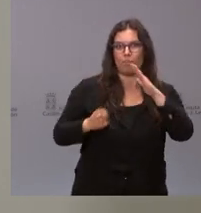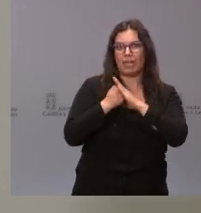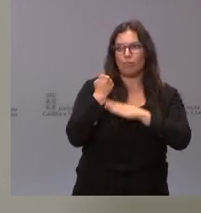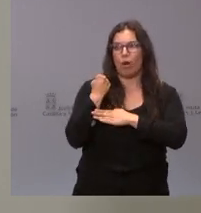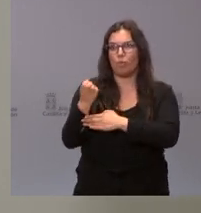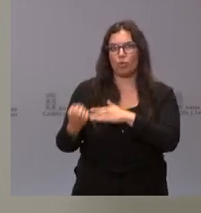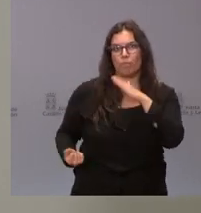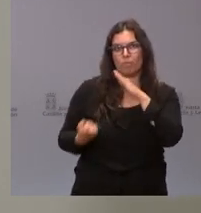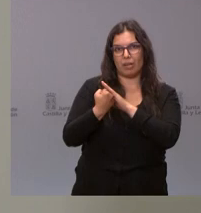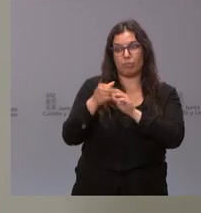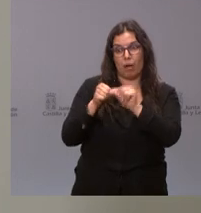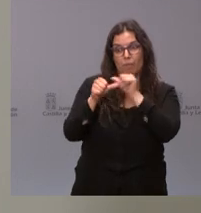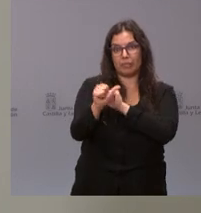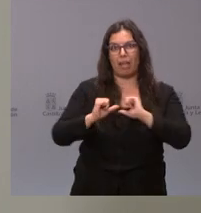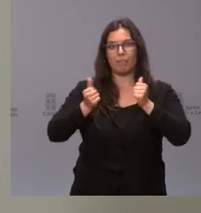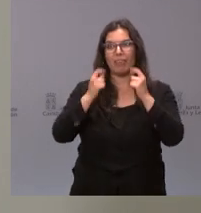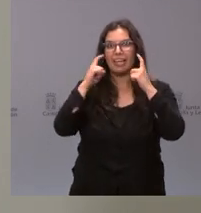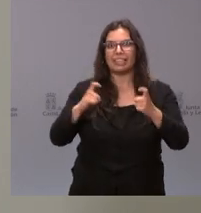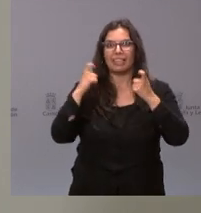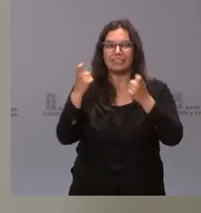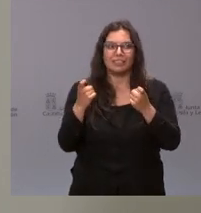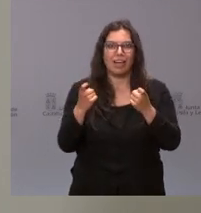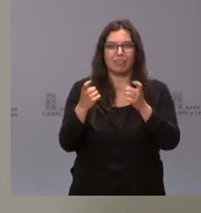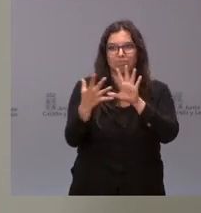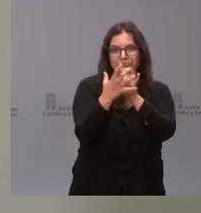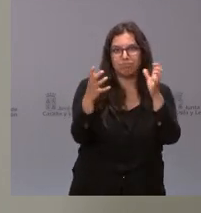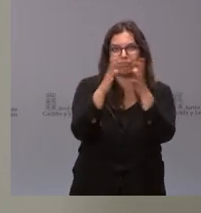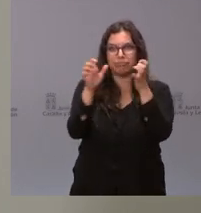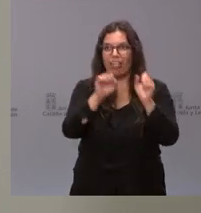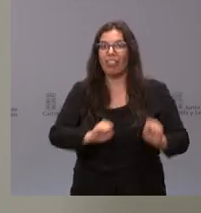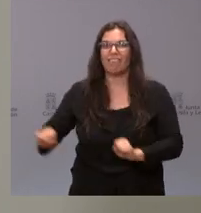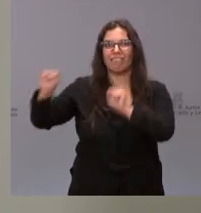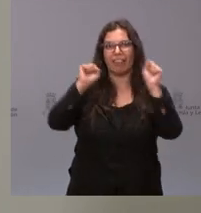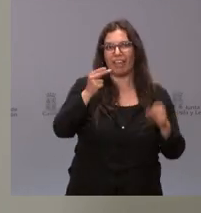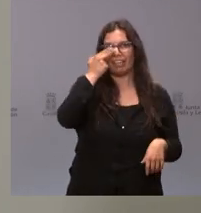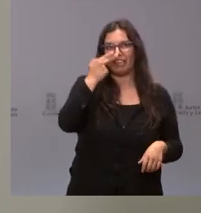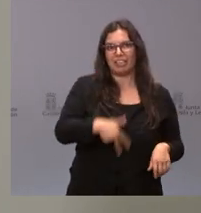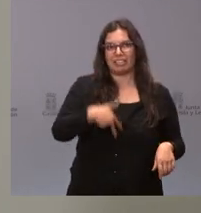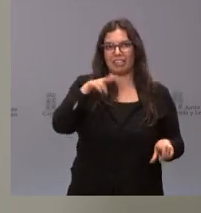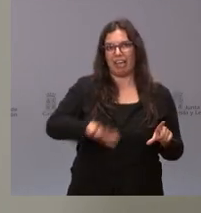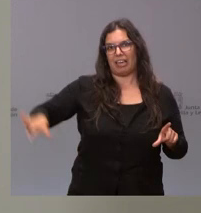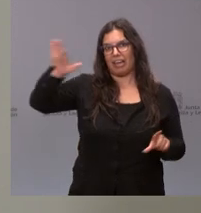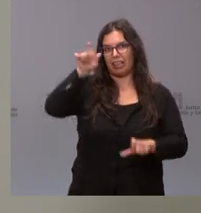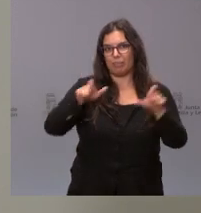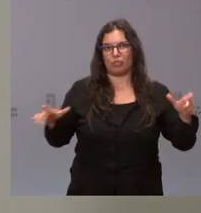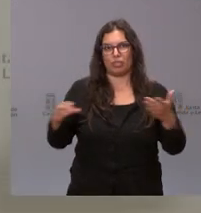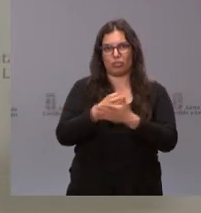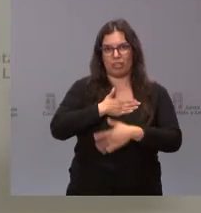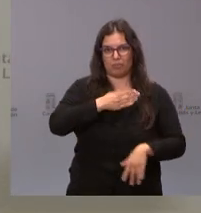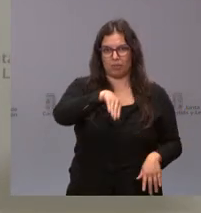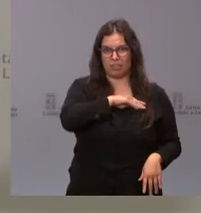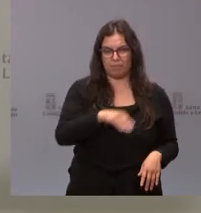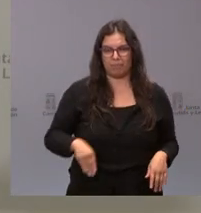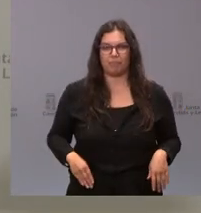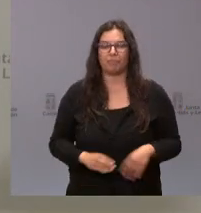empiece a partir de ahora a buscar lo que tiene que ser defender el interés general de todos los españoles. Hola, buenos